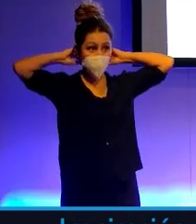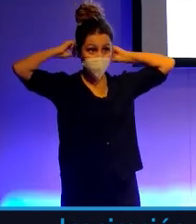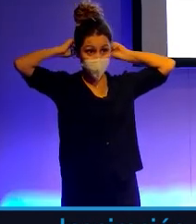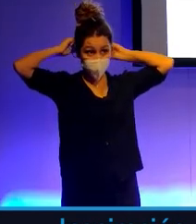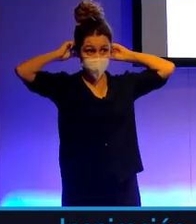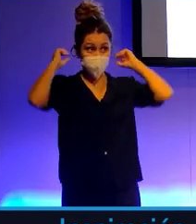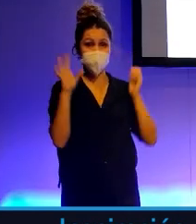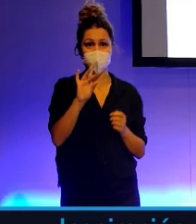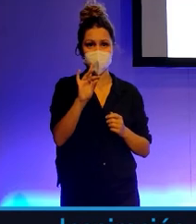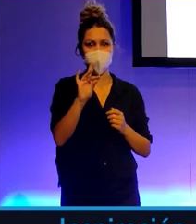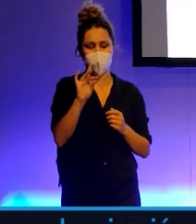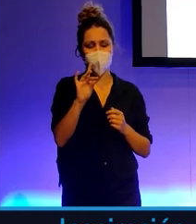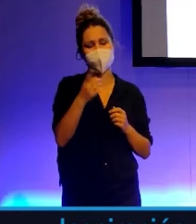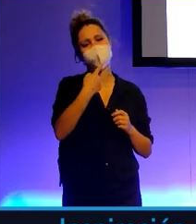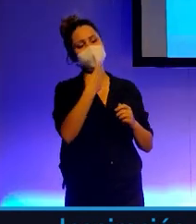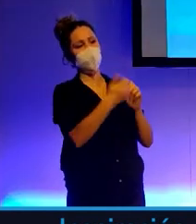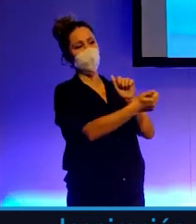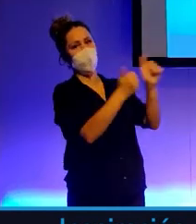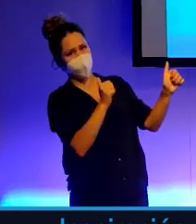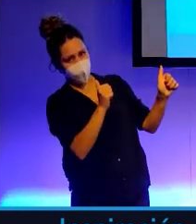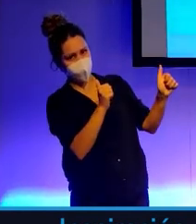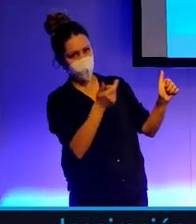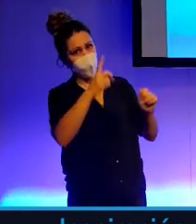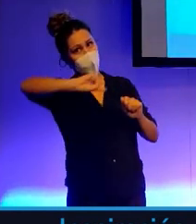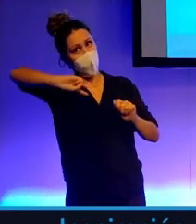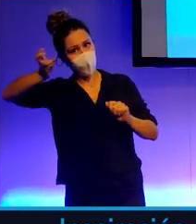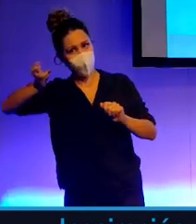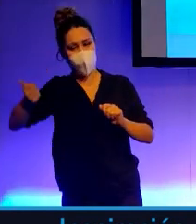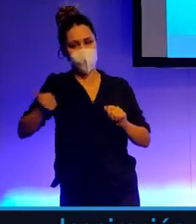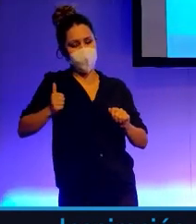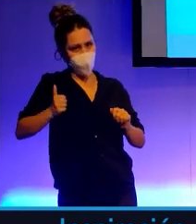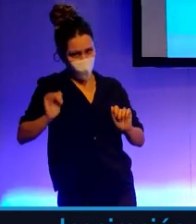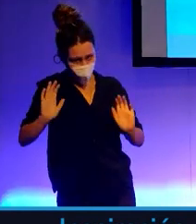Algunos dicen que se han copiado de otros. Y algunos han aprovechado la oportunidad.